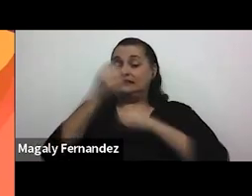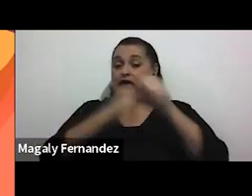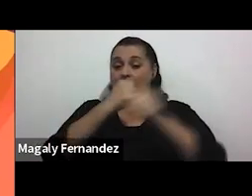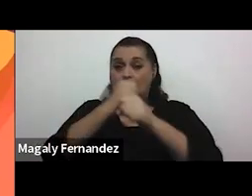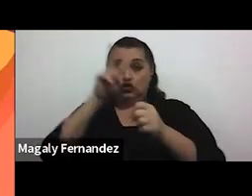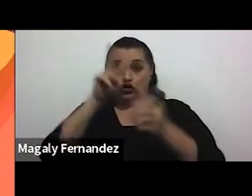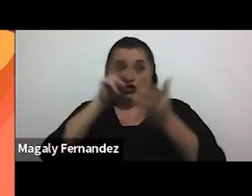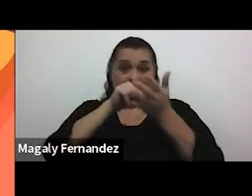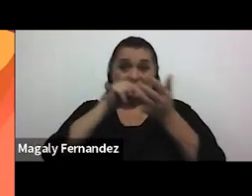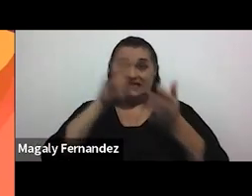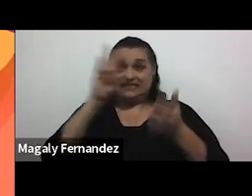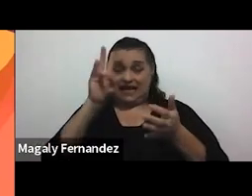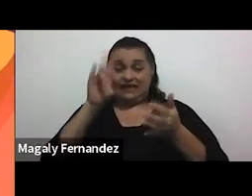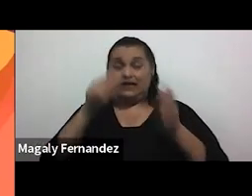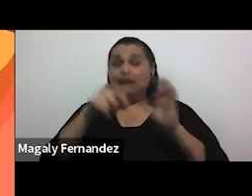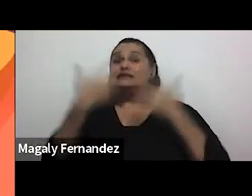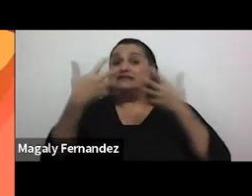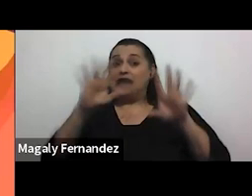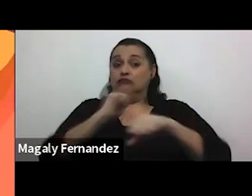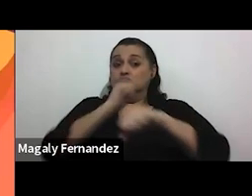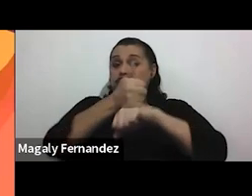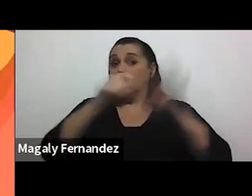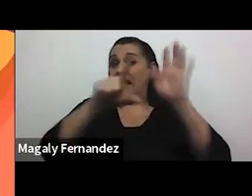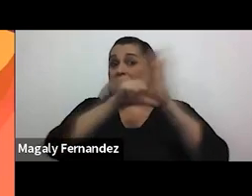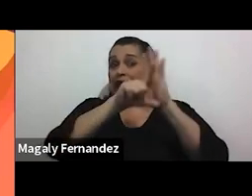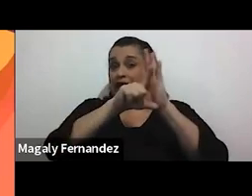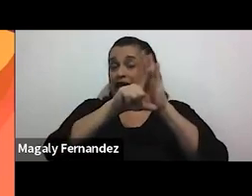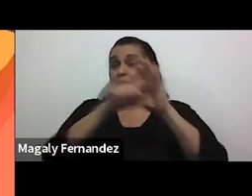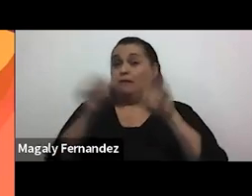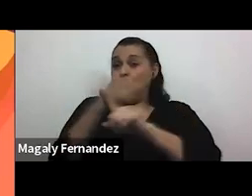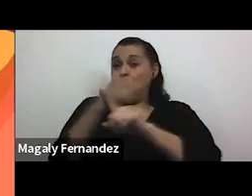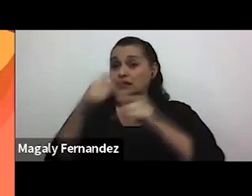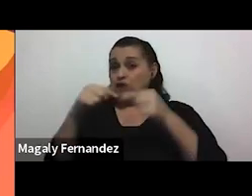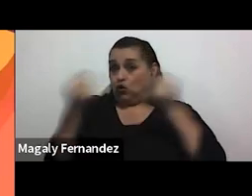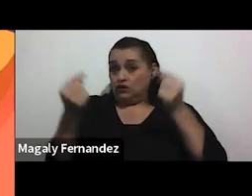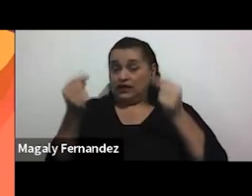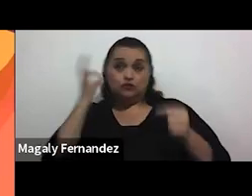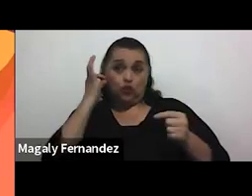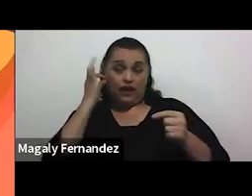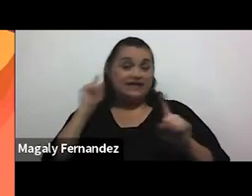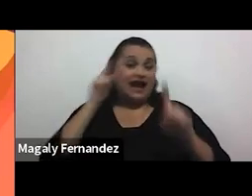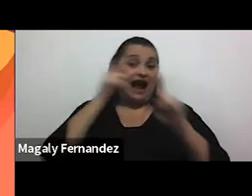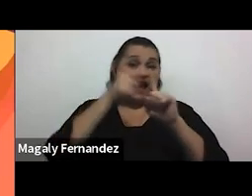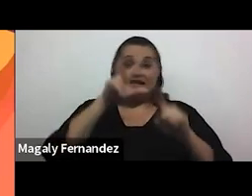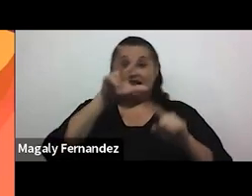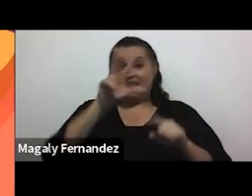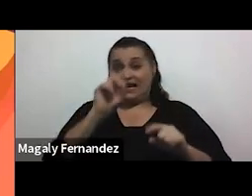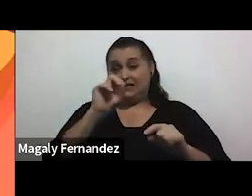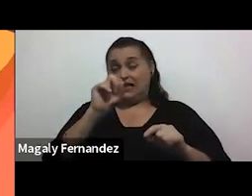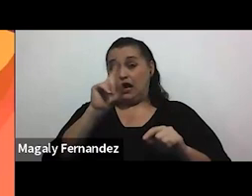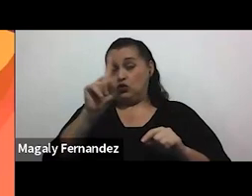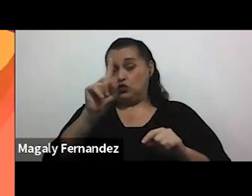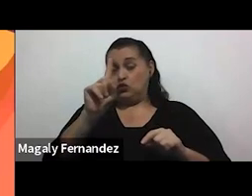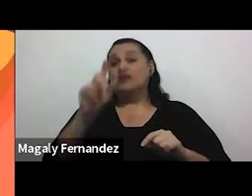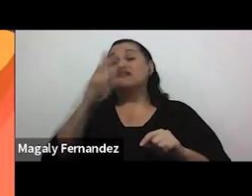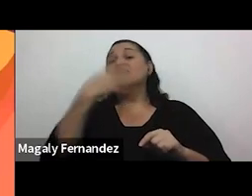que se promulgó la ley de penalización de violencia contra las mujeres y hasta el 31 de diciembre del 2021 hubo un total